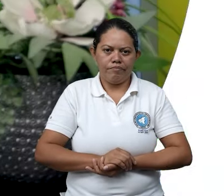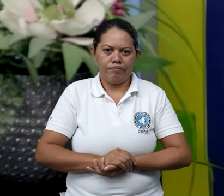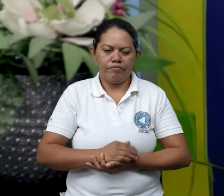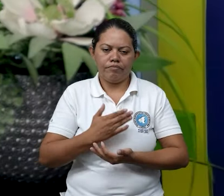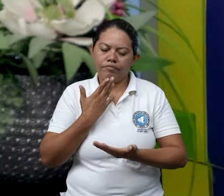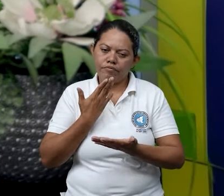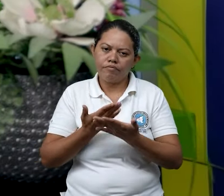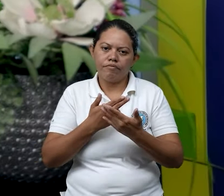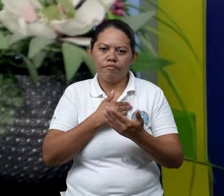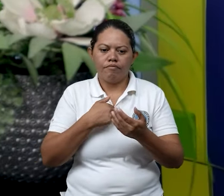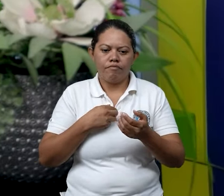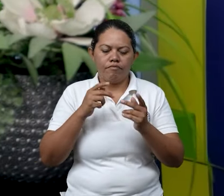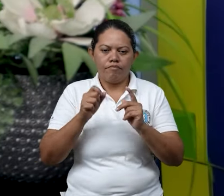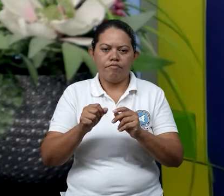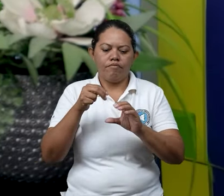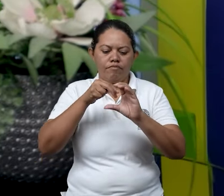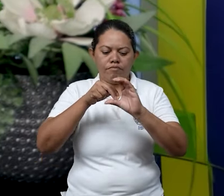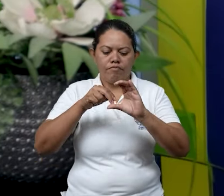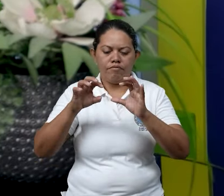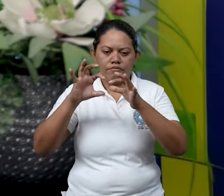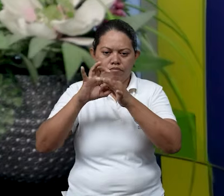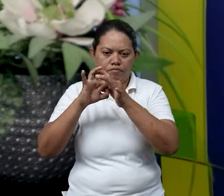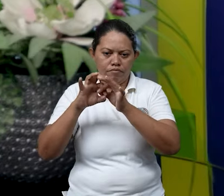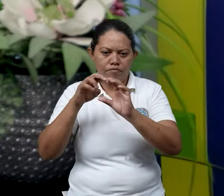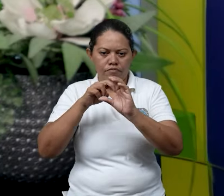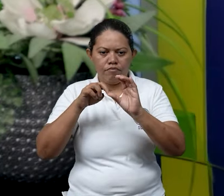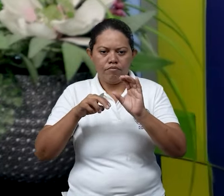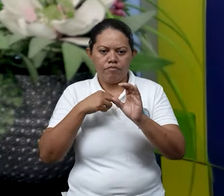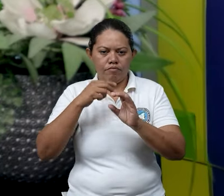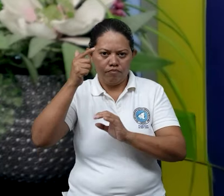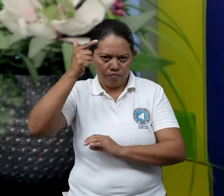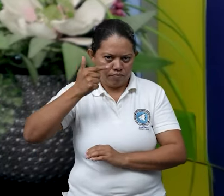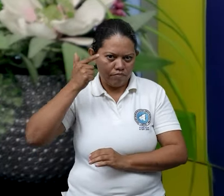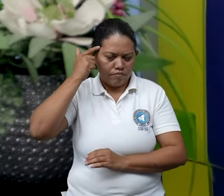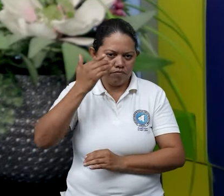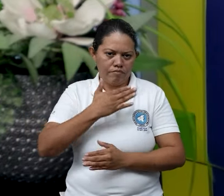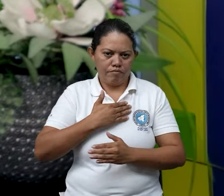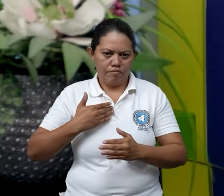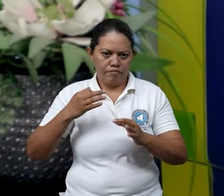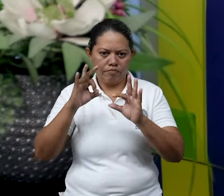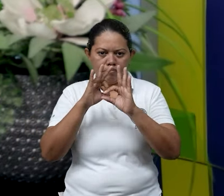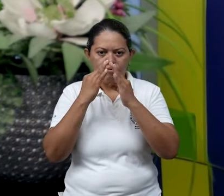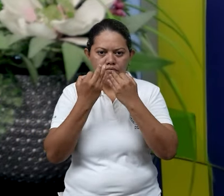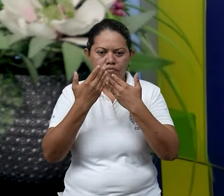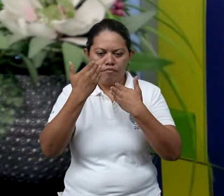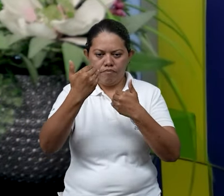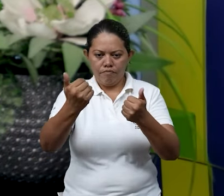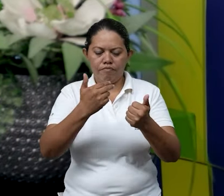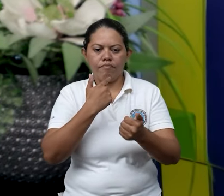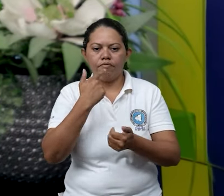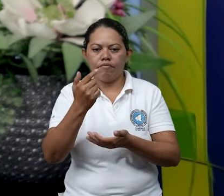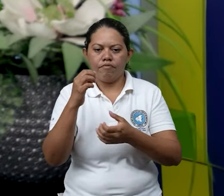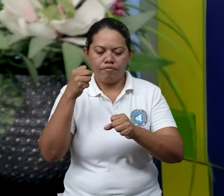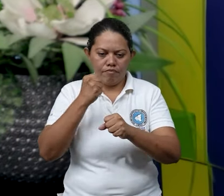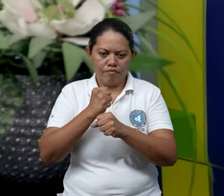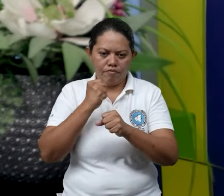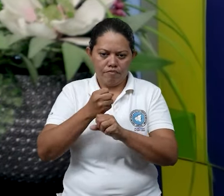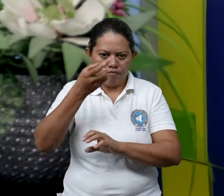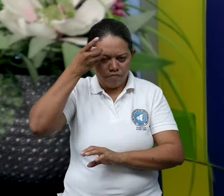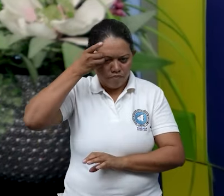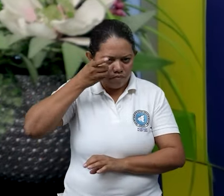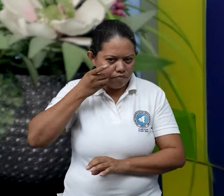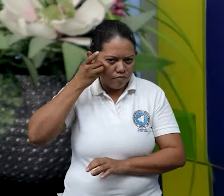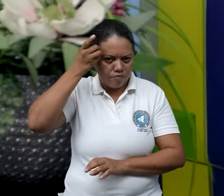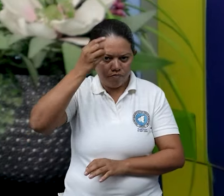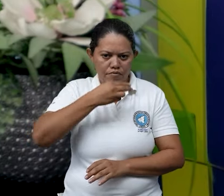Bueno, la codirección del SINAPREM, bajo el modelo de gobierno, de fe, familia y comunidad, ha estado trabajando en el desarrollo